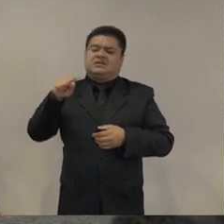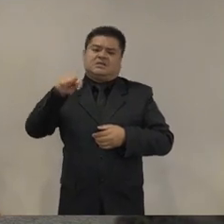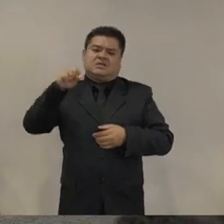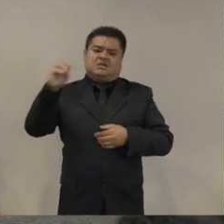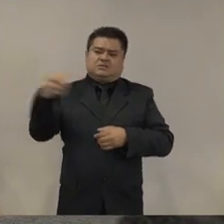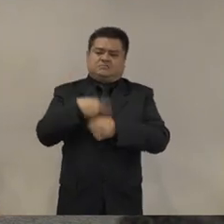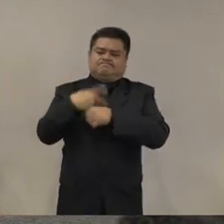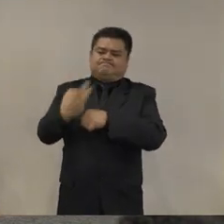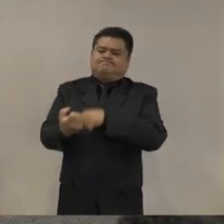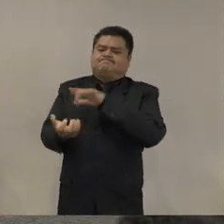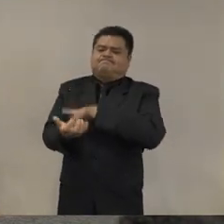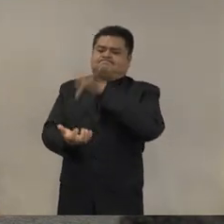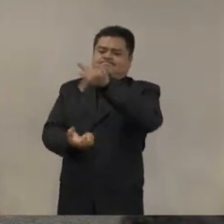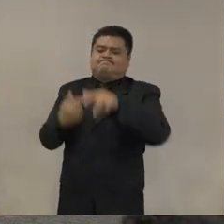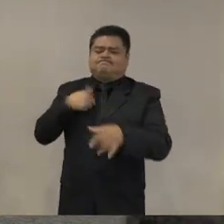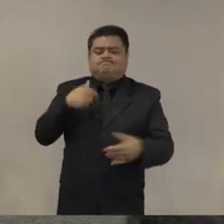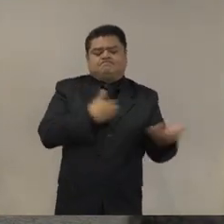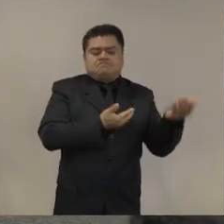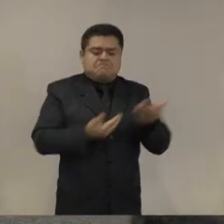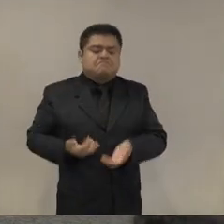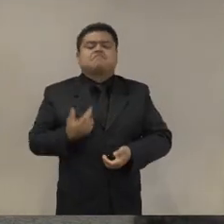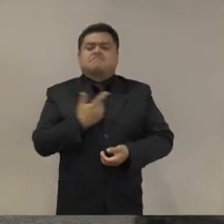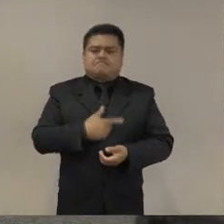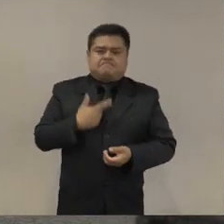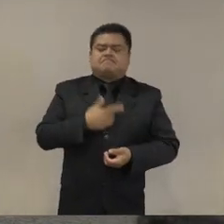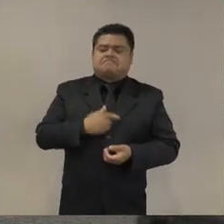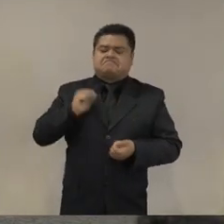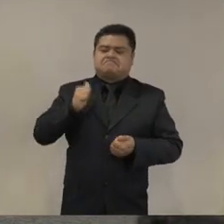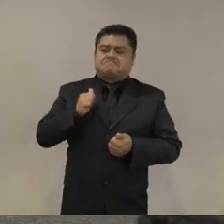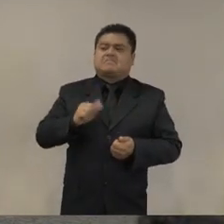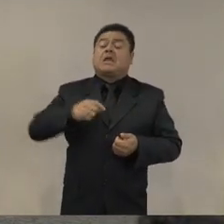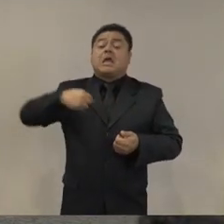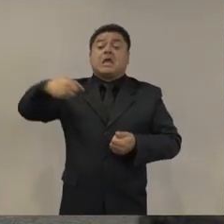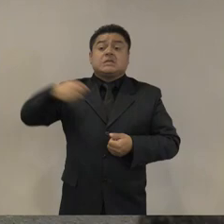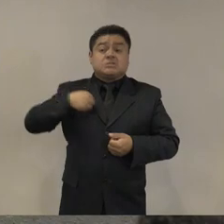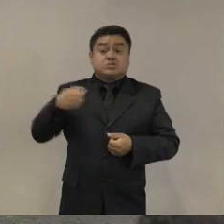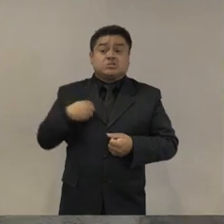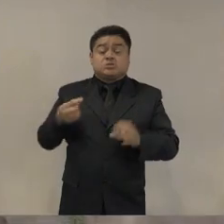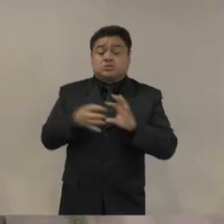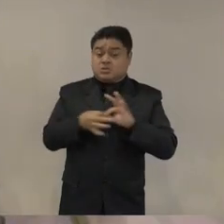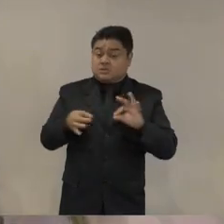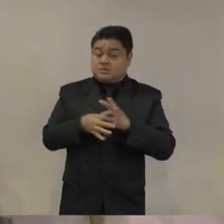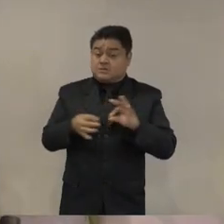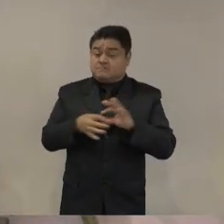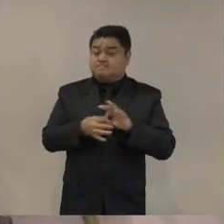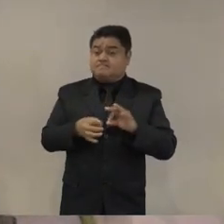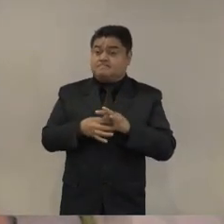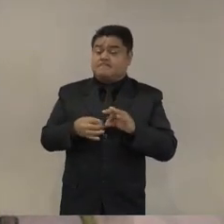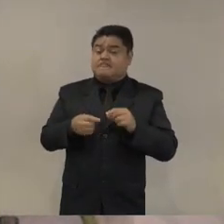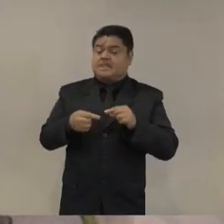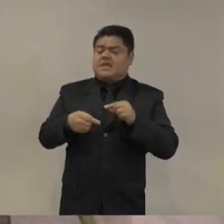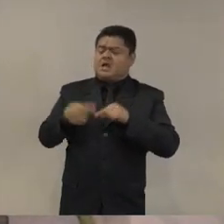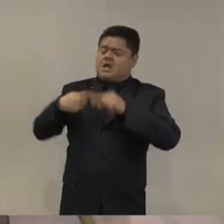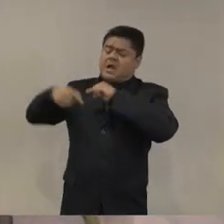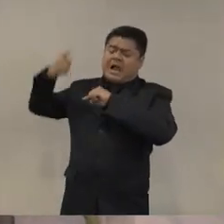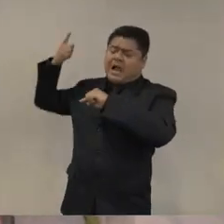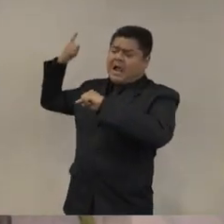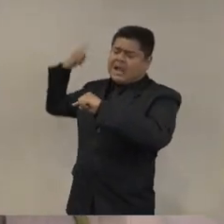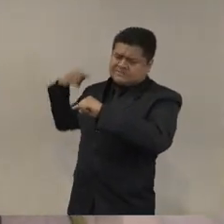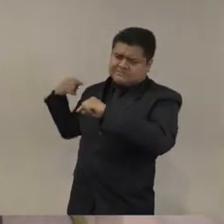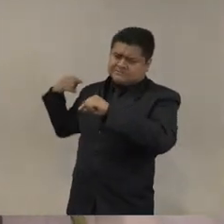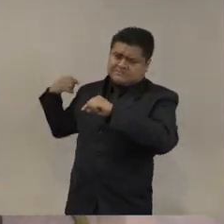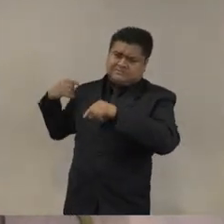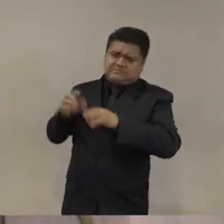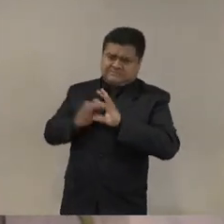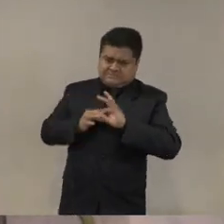en esta conferencia yo voy a ir un poco atrás para